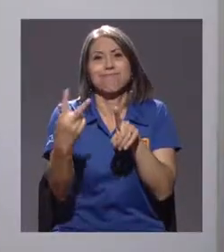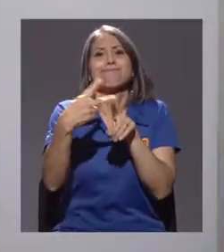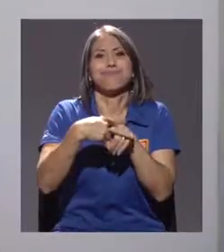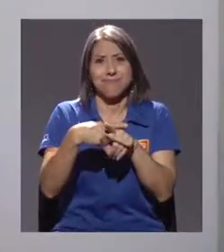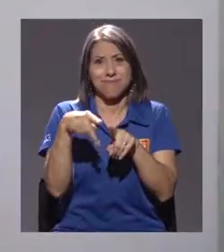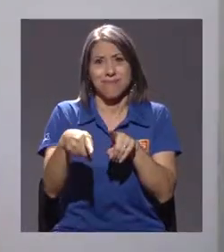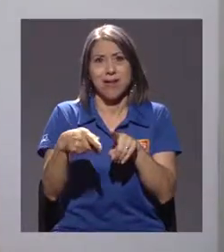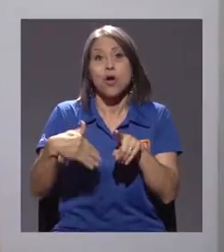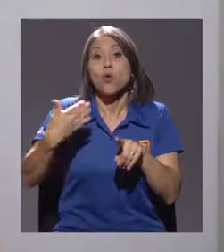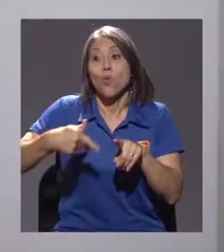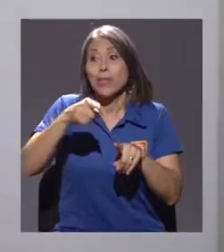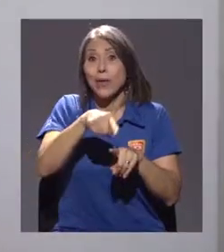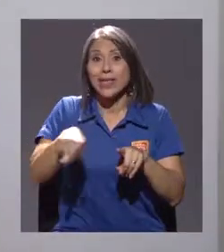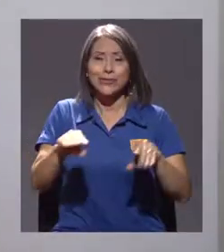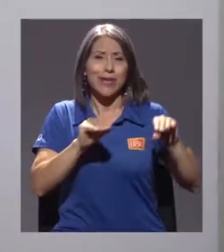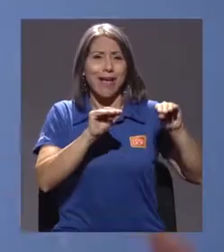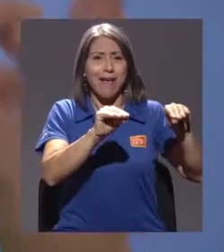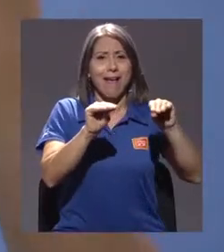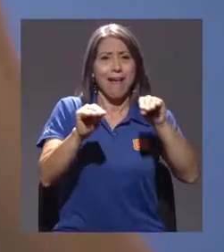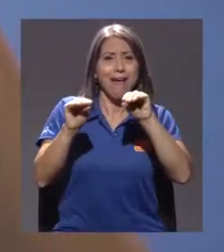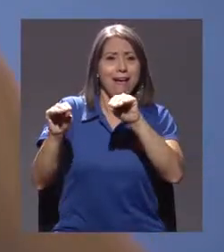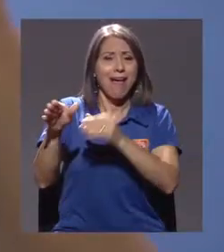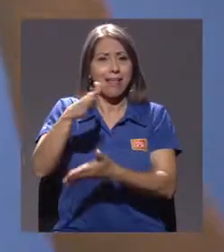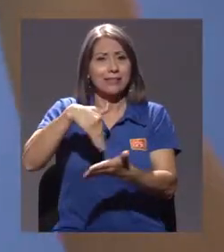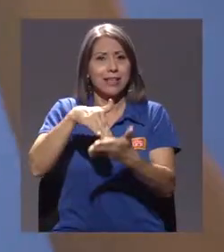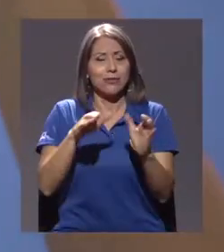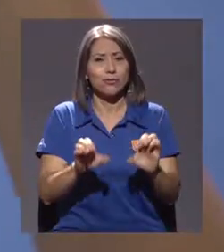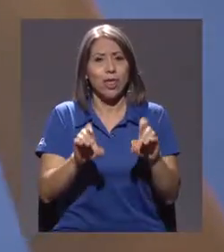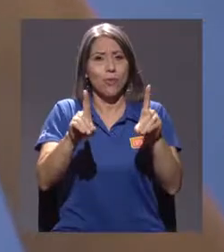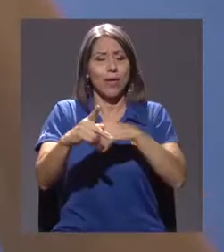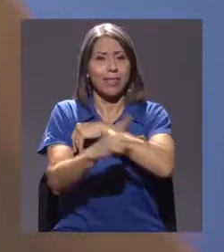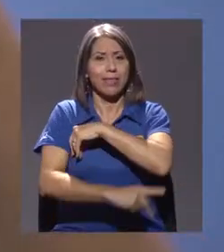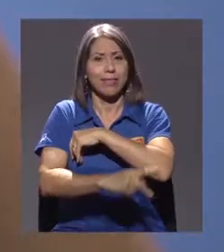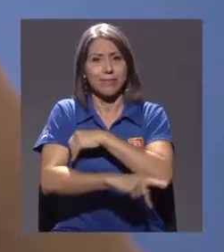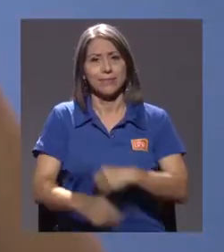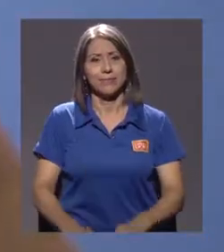en el campamento cuando impartan lecciones en los centros educativos del país.